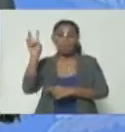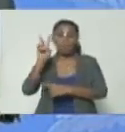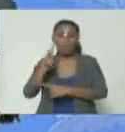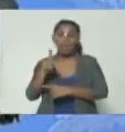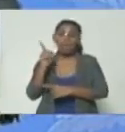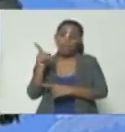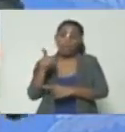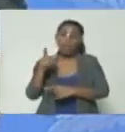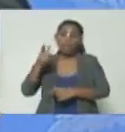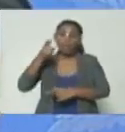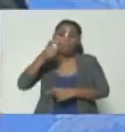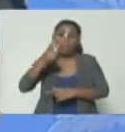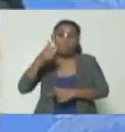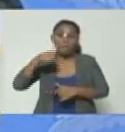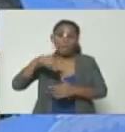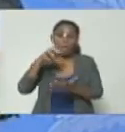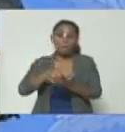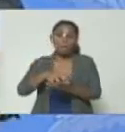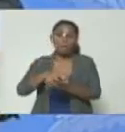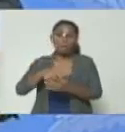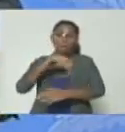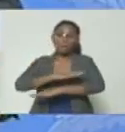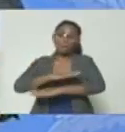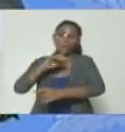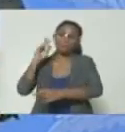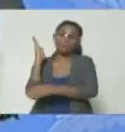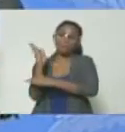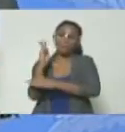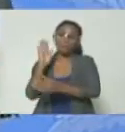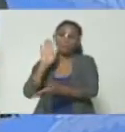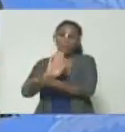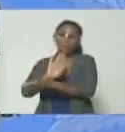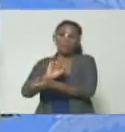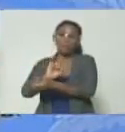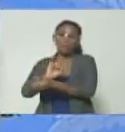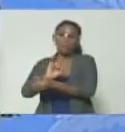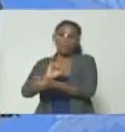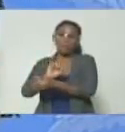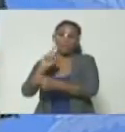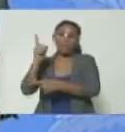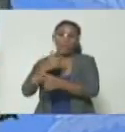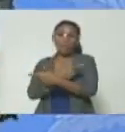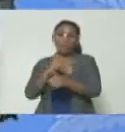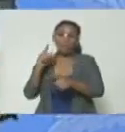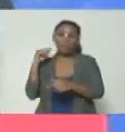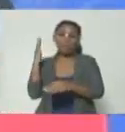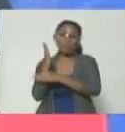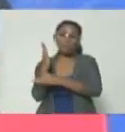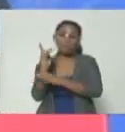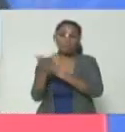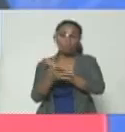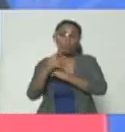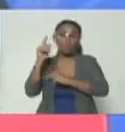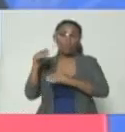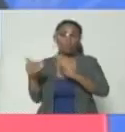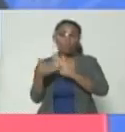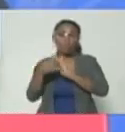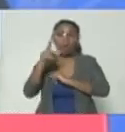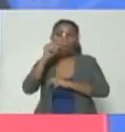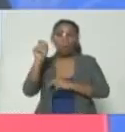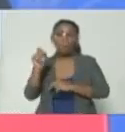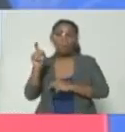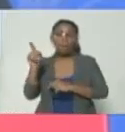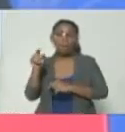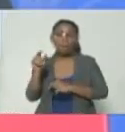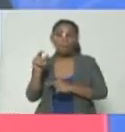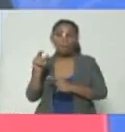los órganos de seguridad del estado tienen que actuar porque es una orden directa de la fiscalía que libró orden de aprehensión contra Freddy Guevara y contra